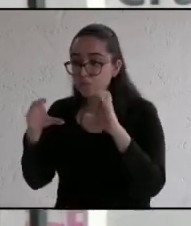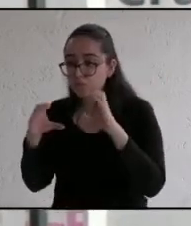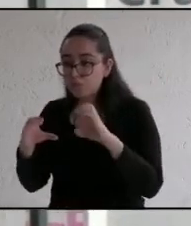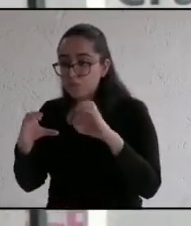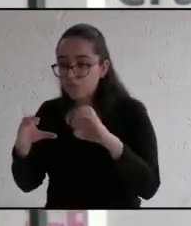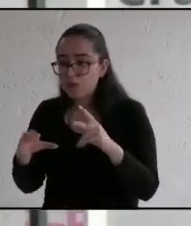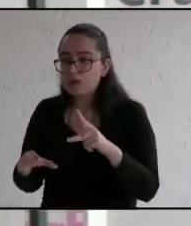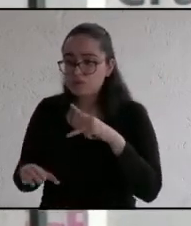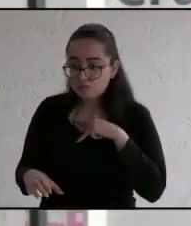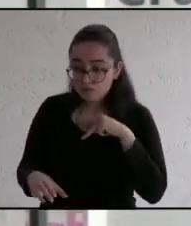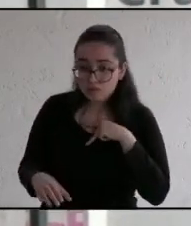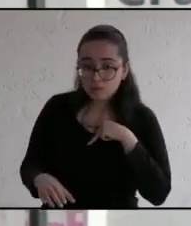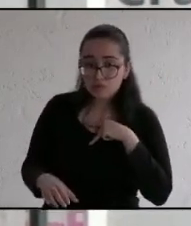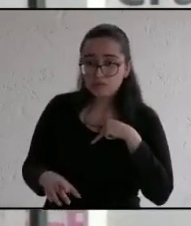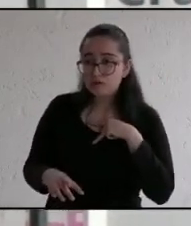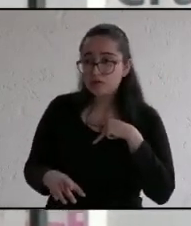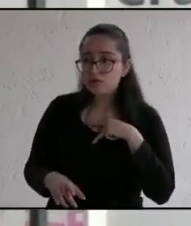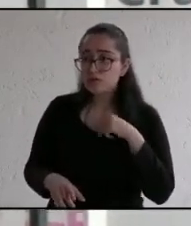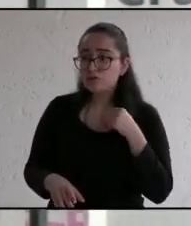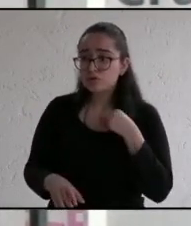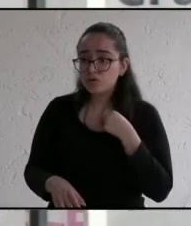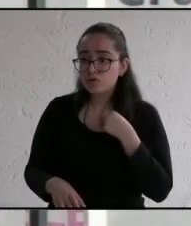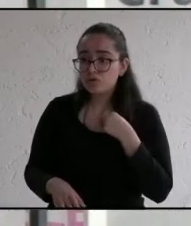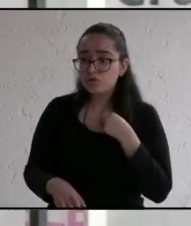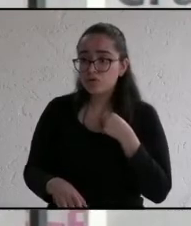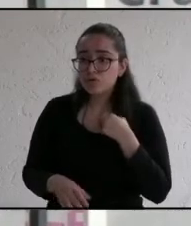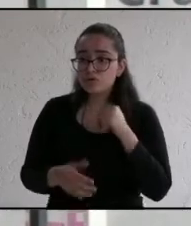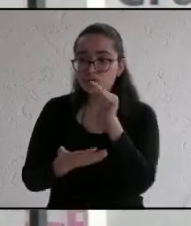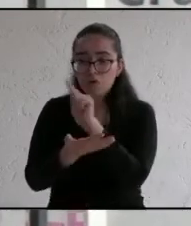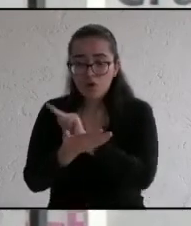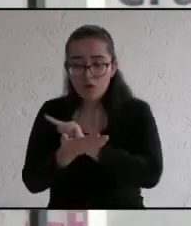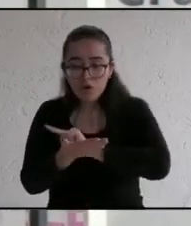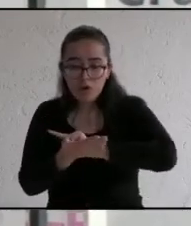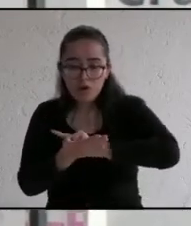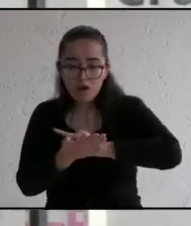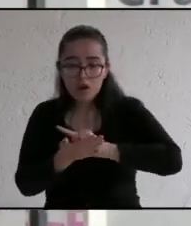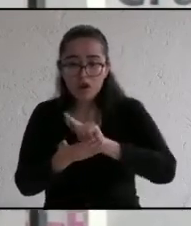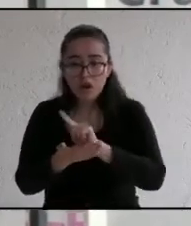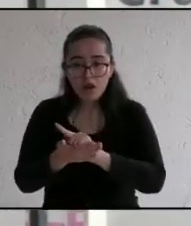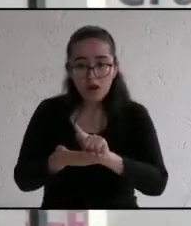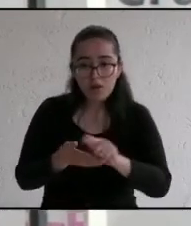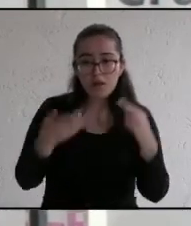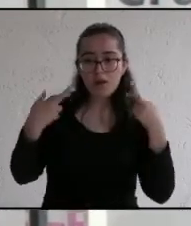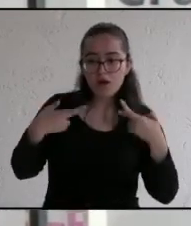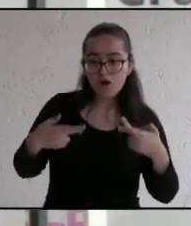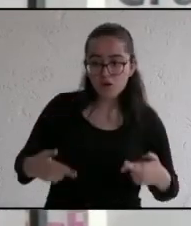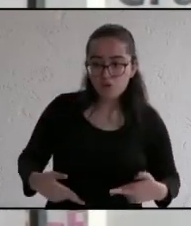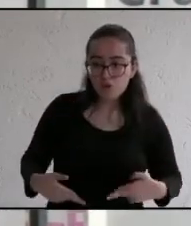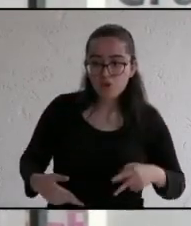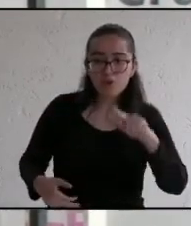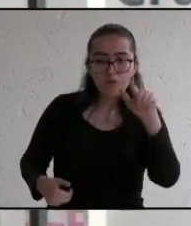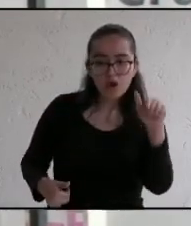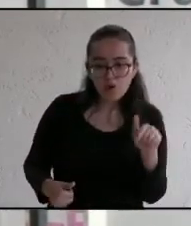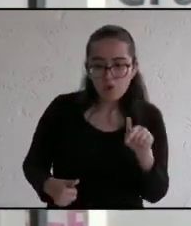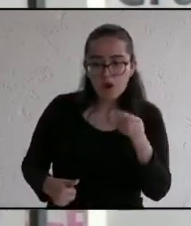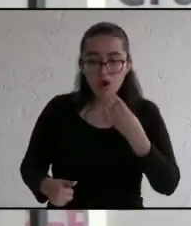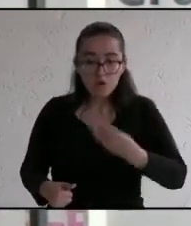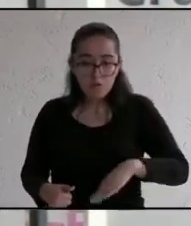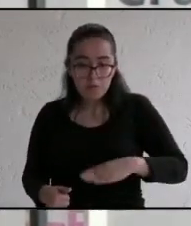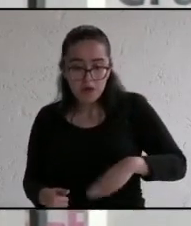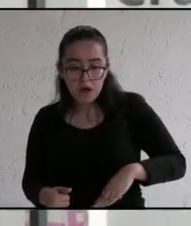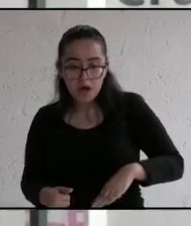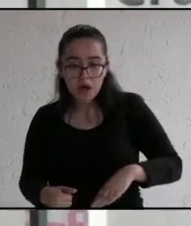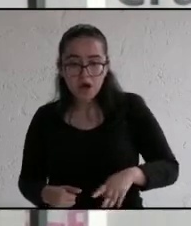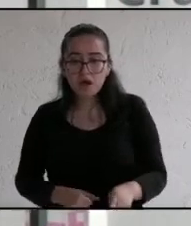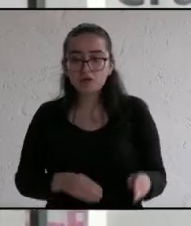propios que cuando se lava la ropa esa misma agua sirve para el W y después y del W la